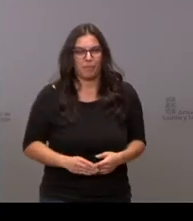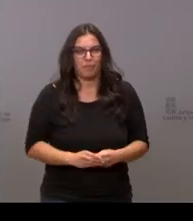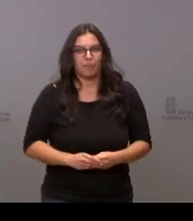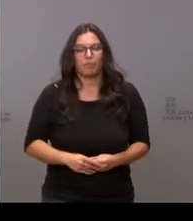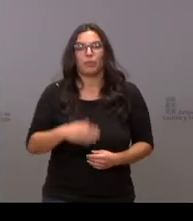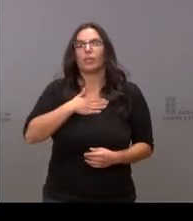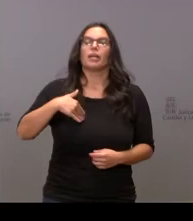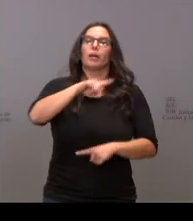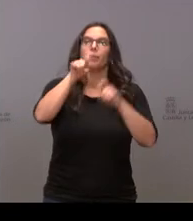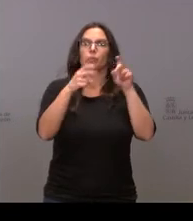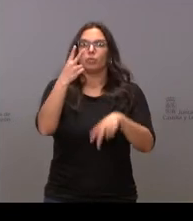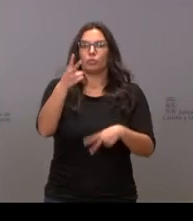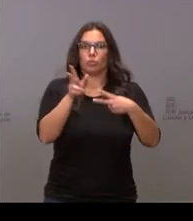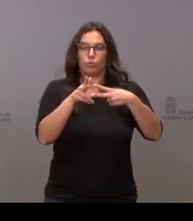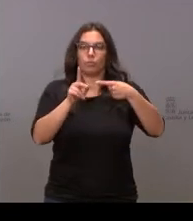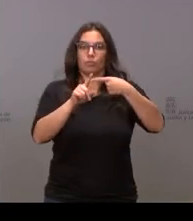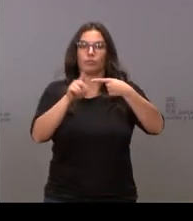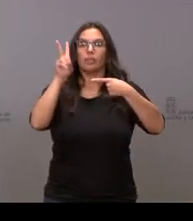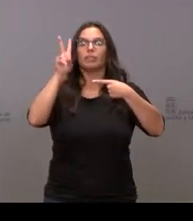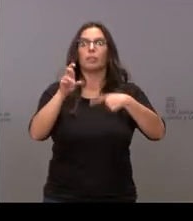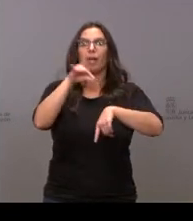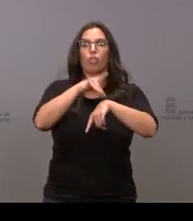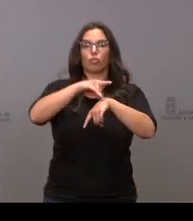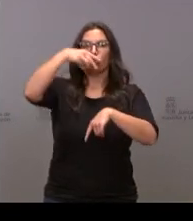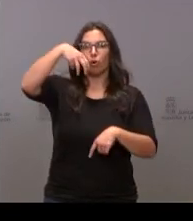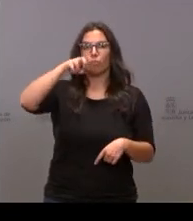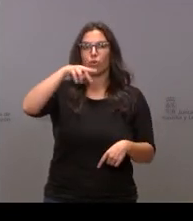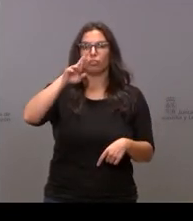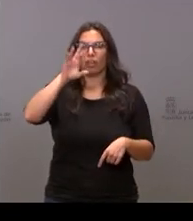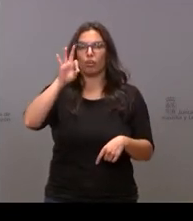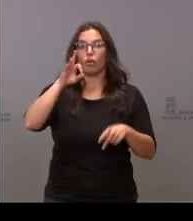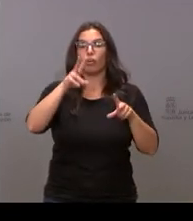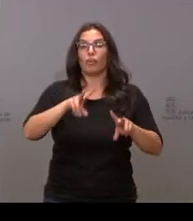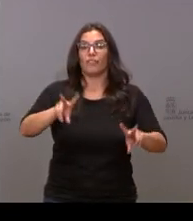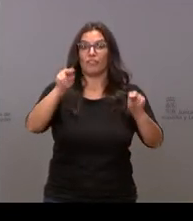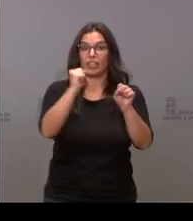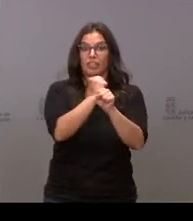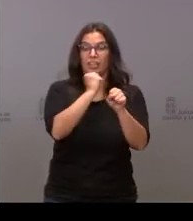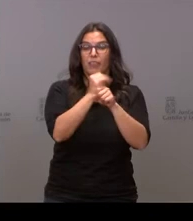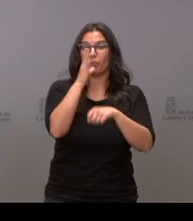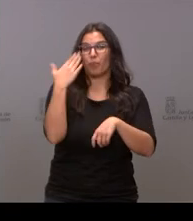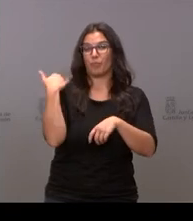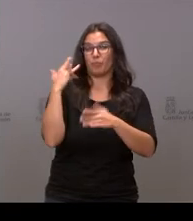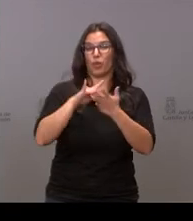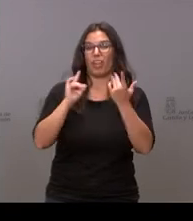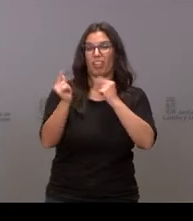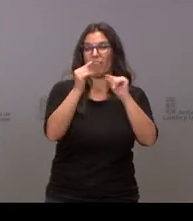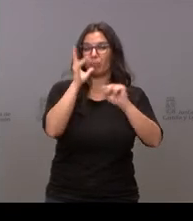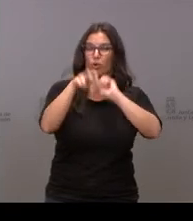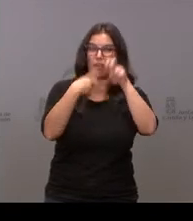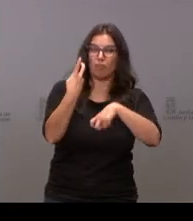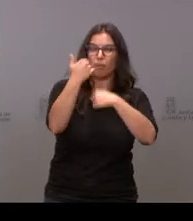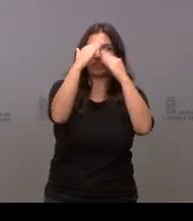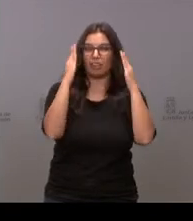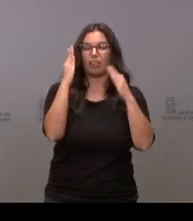dos preguntas una de ellas sobre el cese del doctor montero no sé si está vinculada al debate que ha abrido sobre el tema de la reforma de la atención